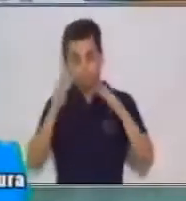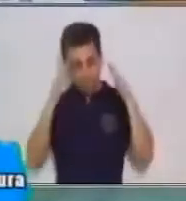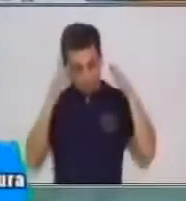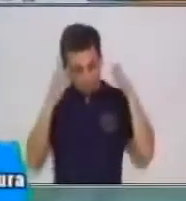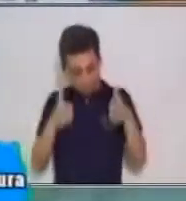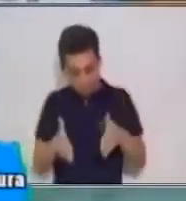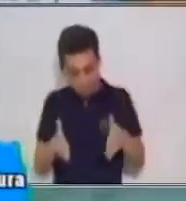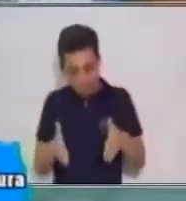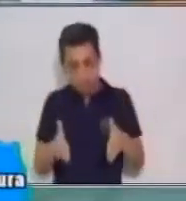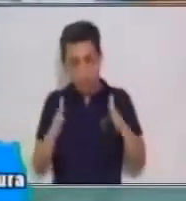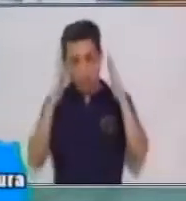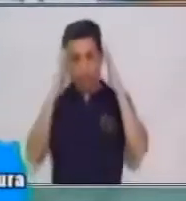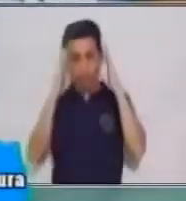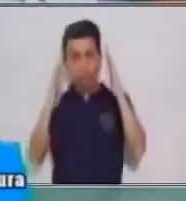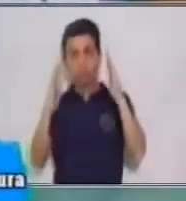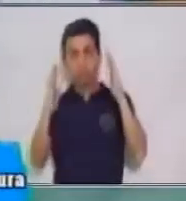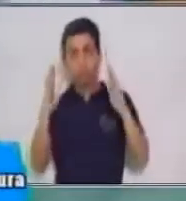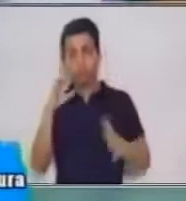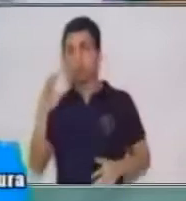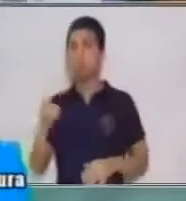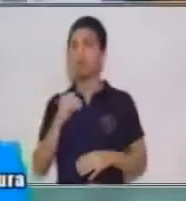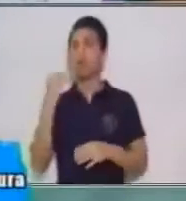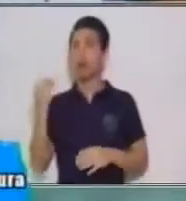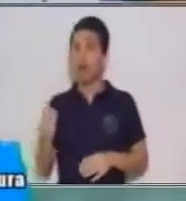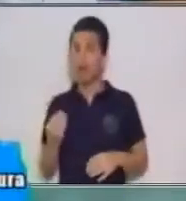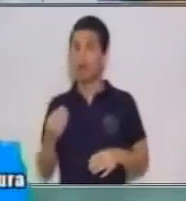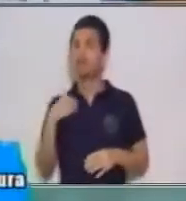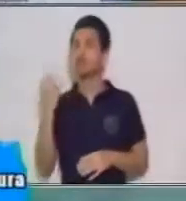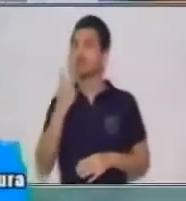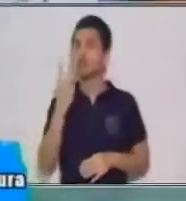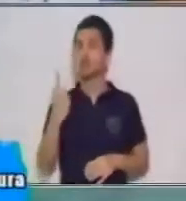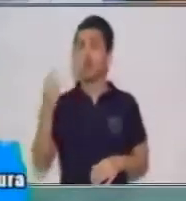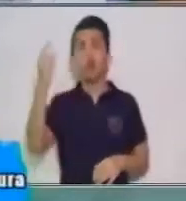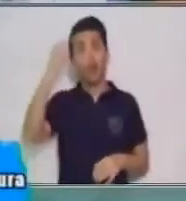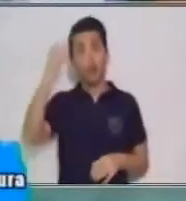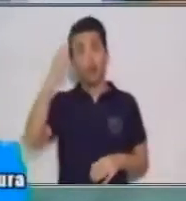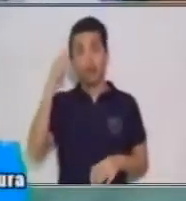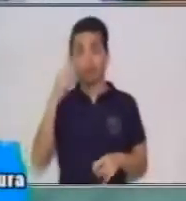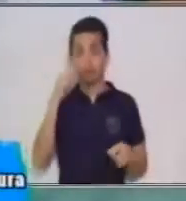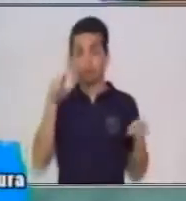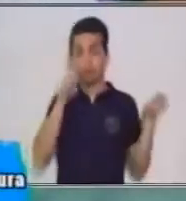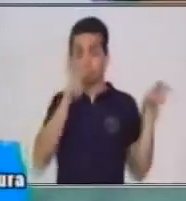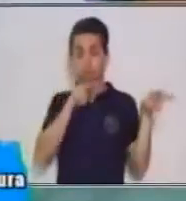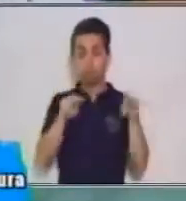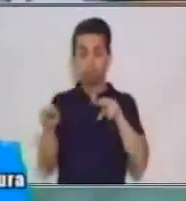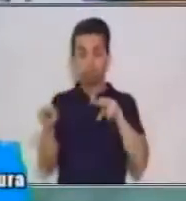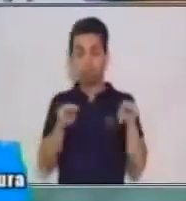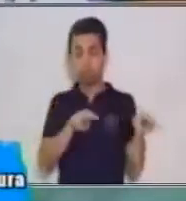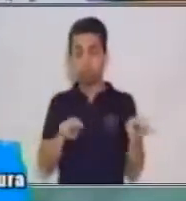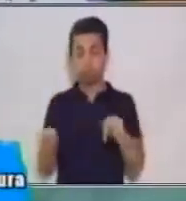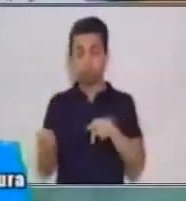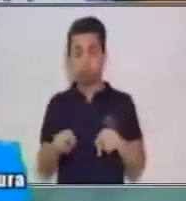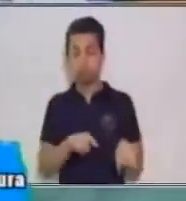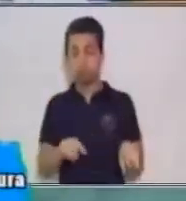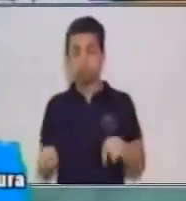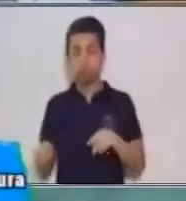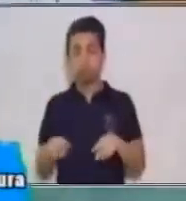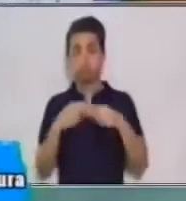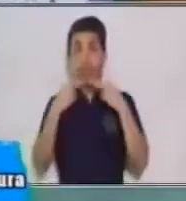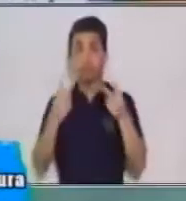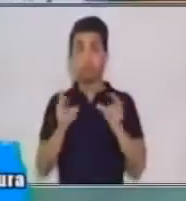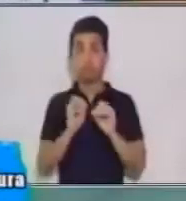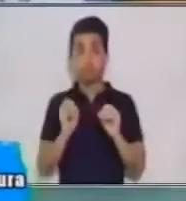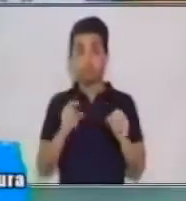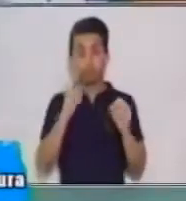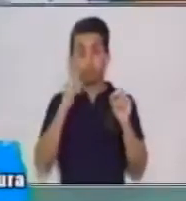estamos leyendo. ¿Por qué razón? Porque como solo lo llevamos con la vista y la mente, si nos desviamos